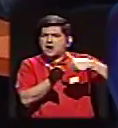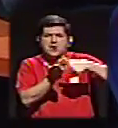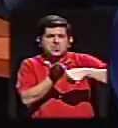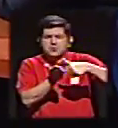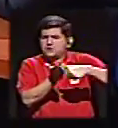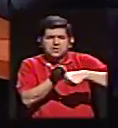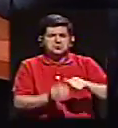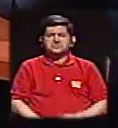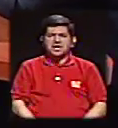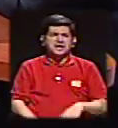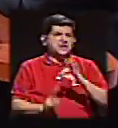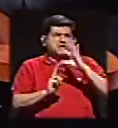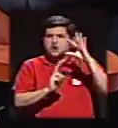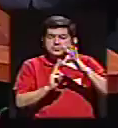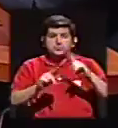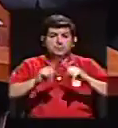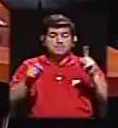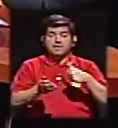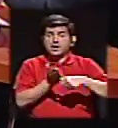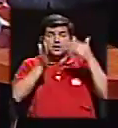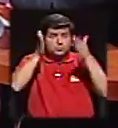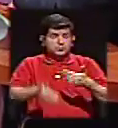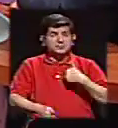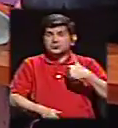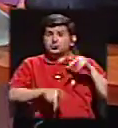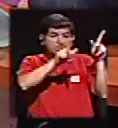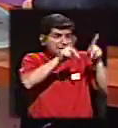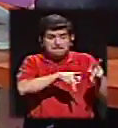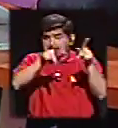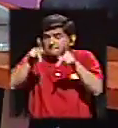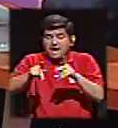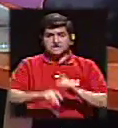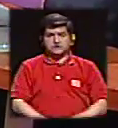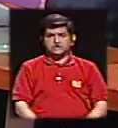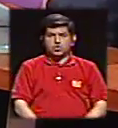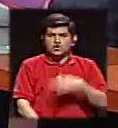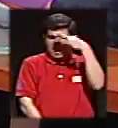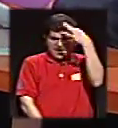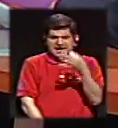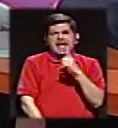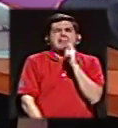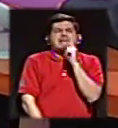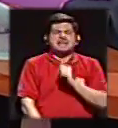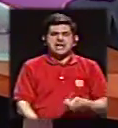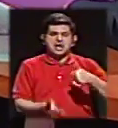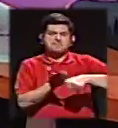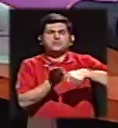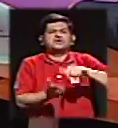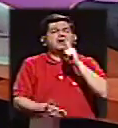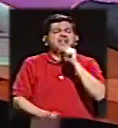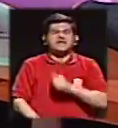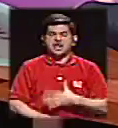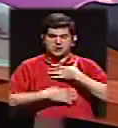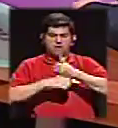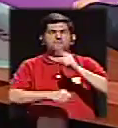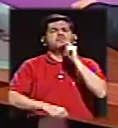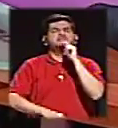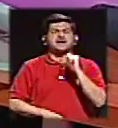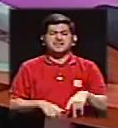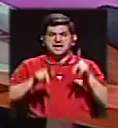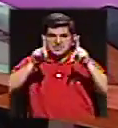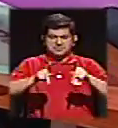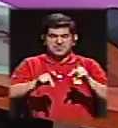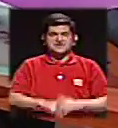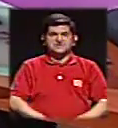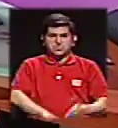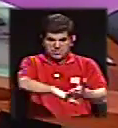una opción. Bueno, pero si el electorado no tiene una persona en quién creer, por quién votar, en quién confiar que va a sacar el